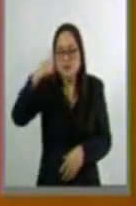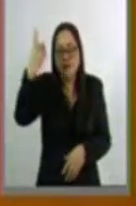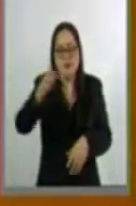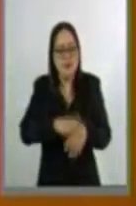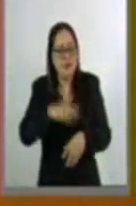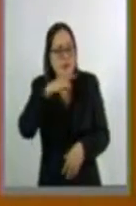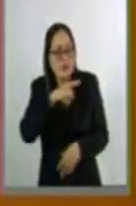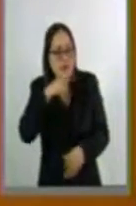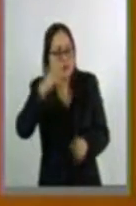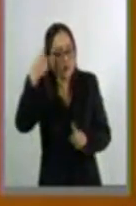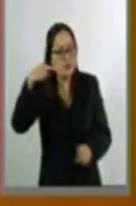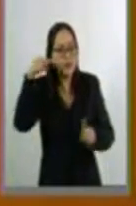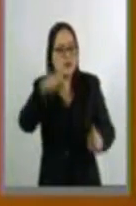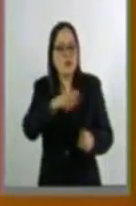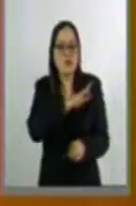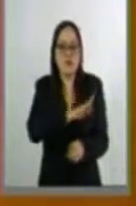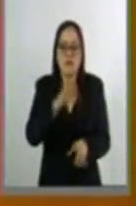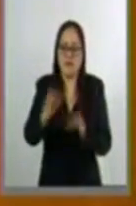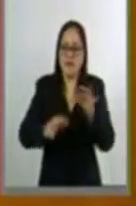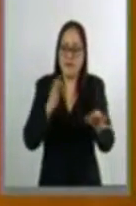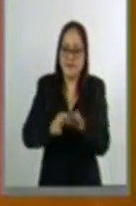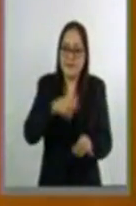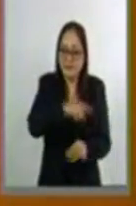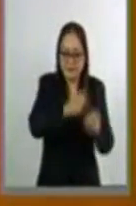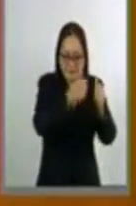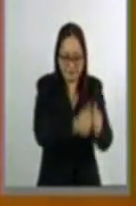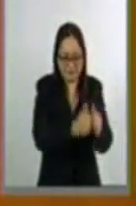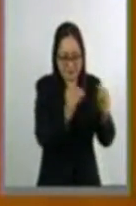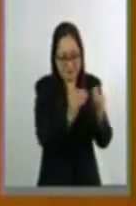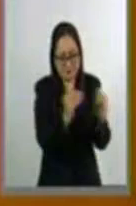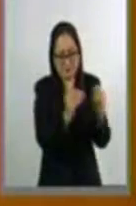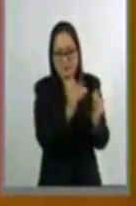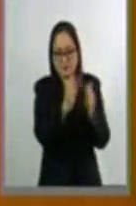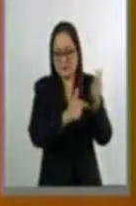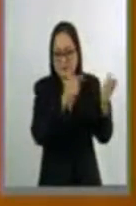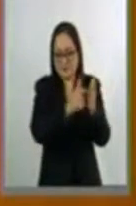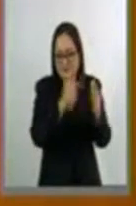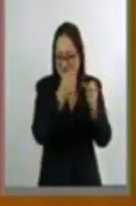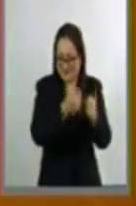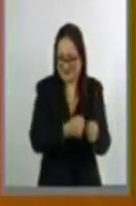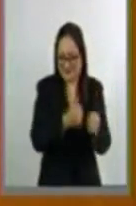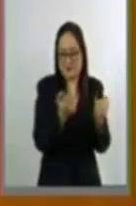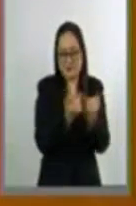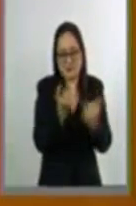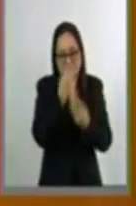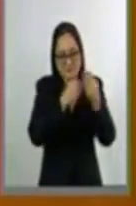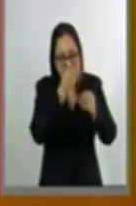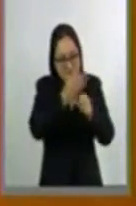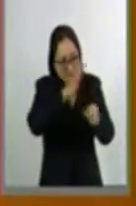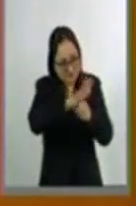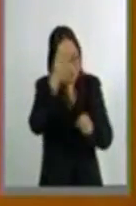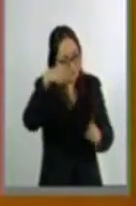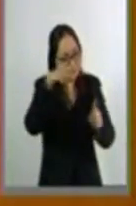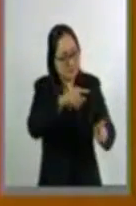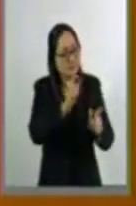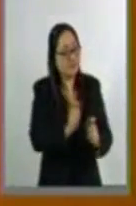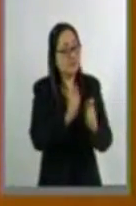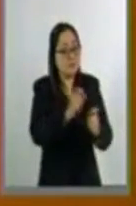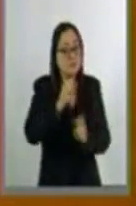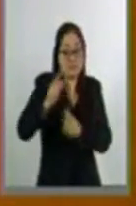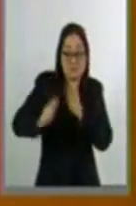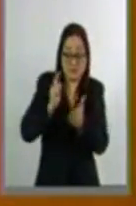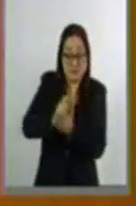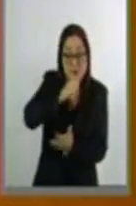para garantizar su alojamiento y la alimentación que la ley les confiere. Por eso es esta